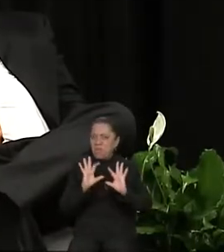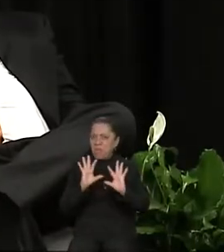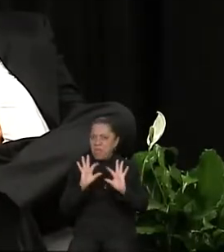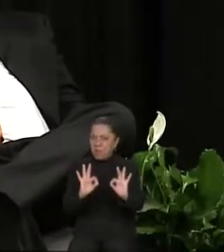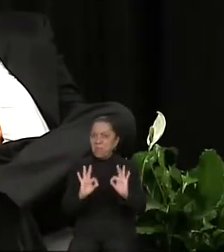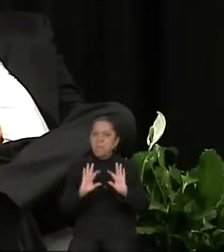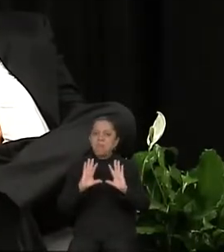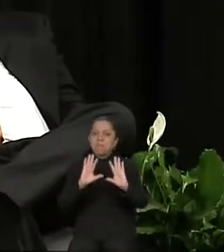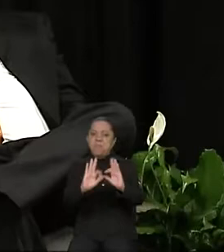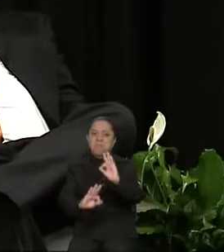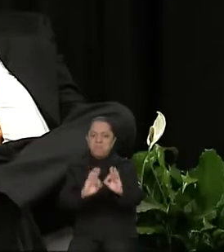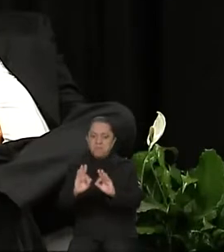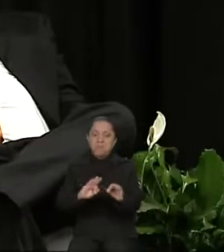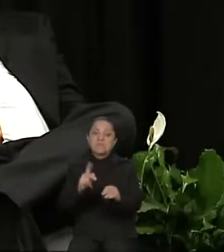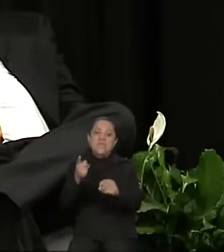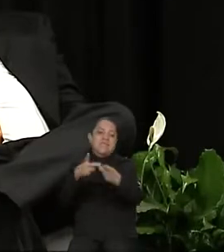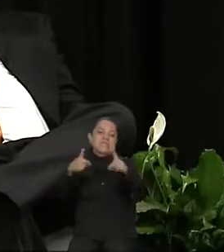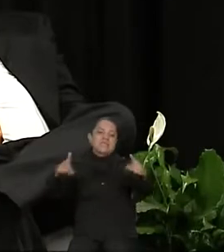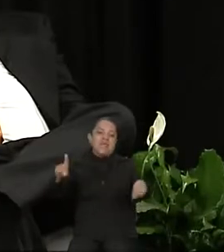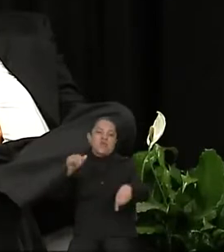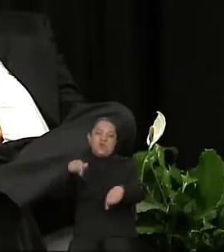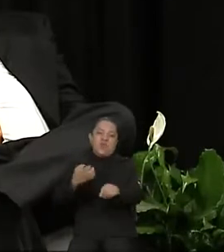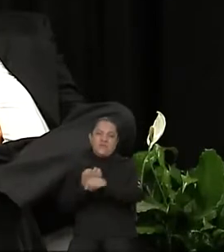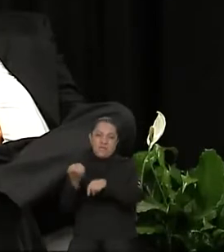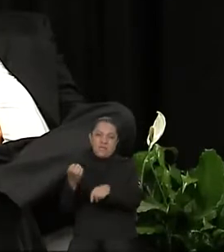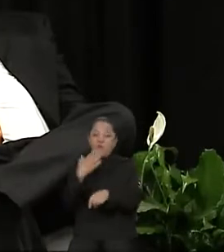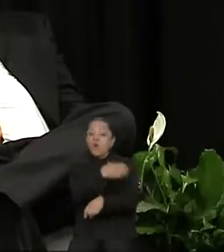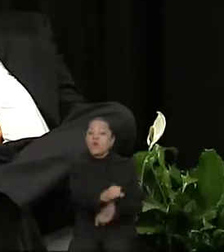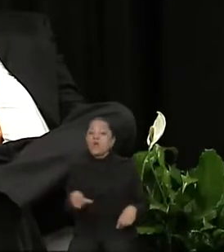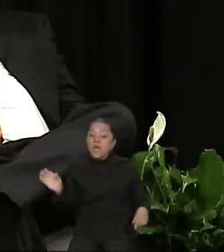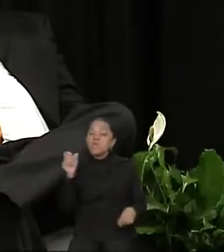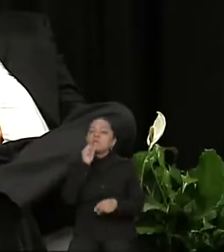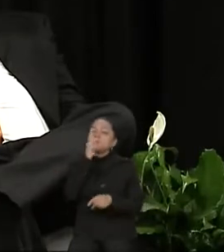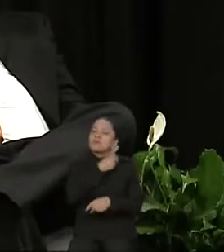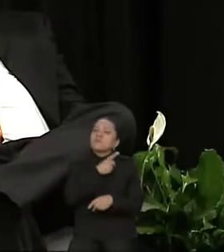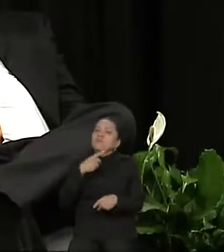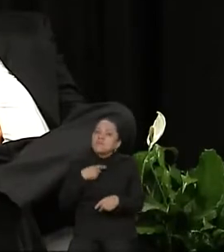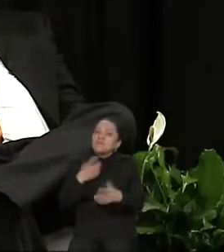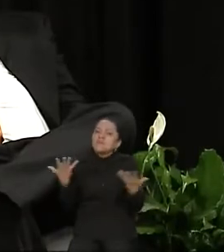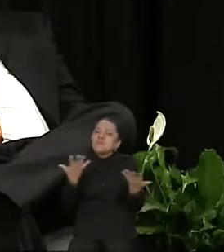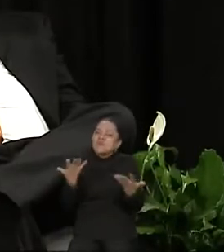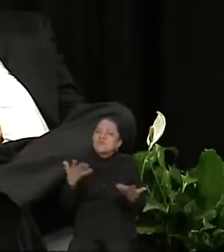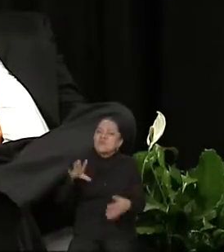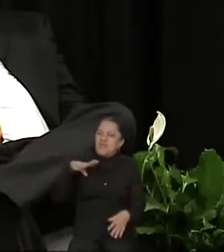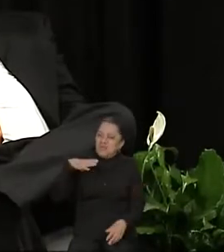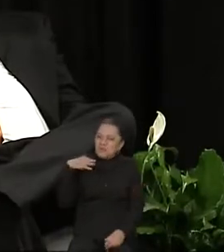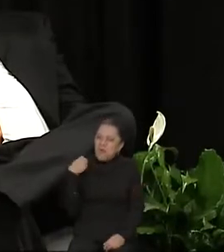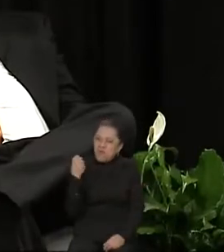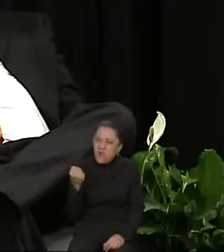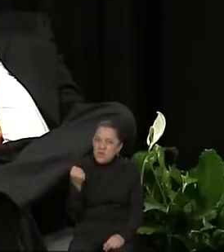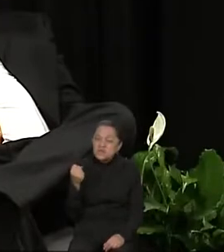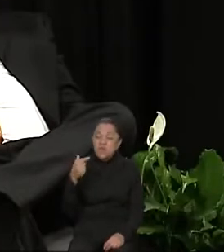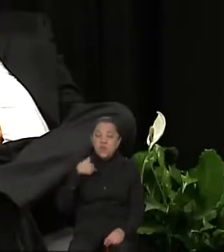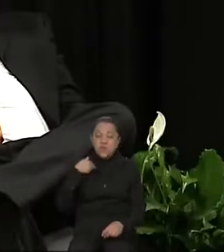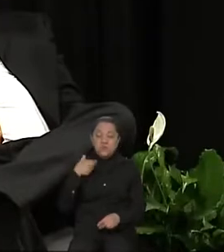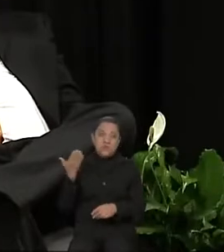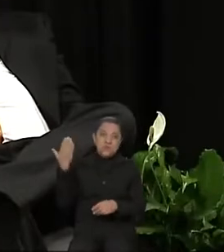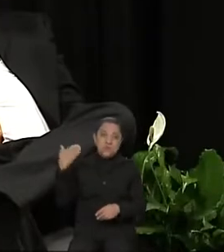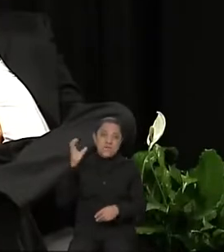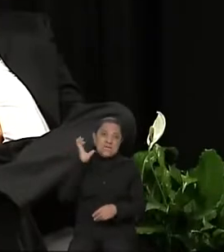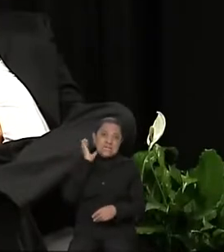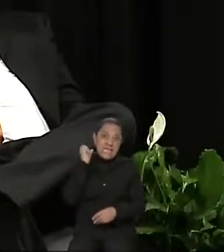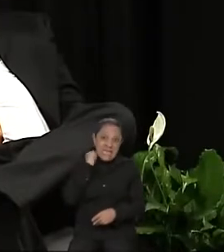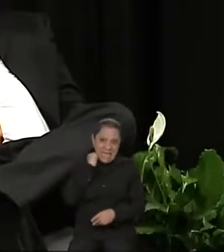En el campo debemos también de hacer un esfuerzo y desde el Senado de la República vamos a acompañar a nuestros